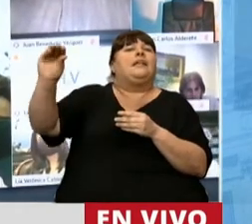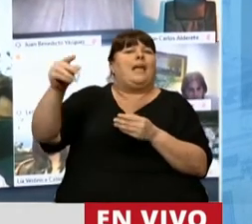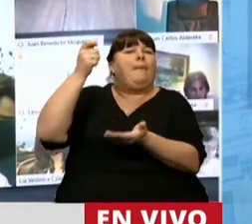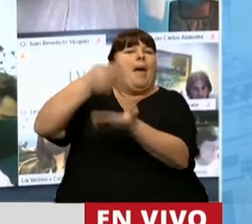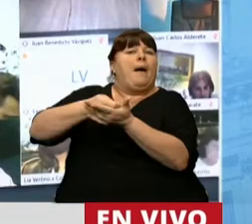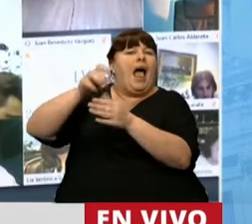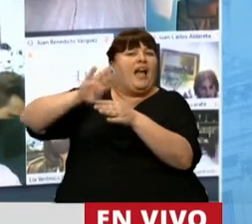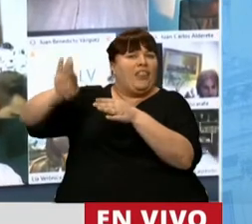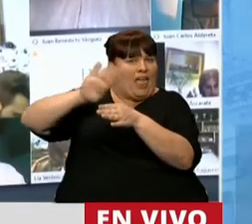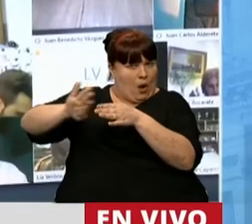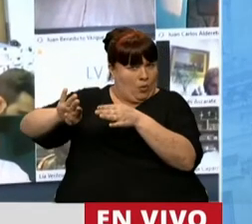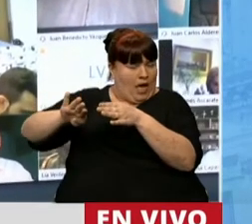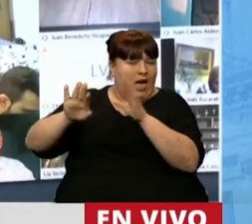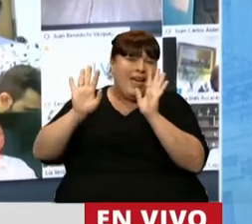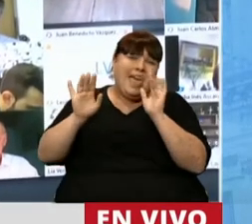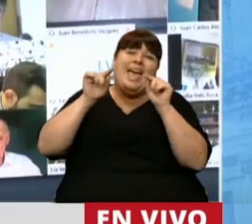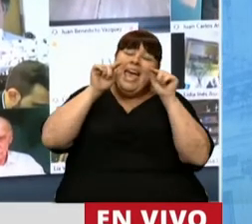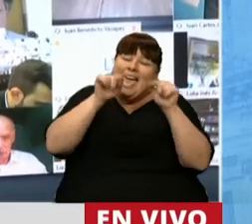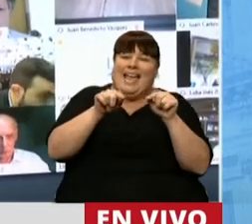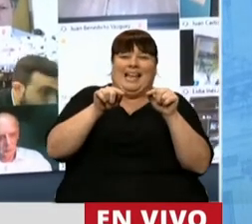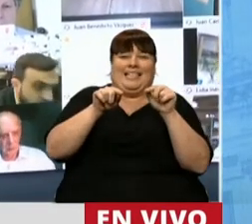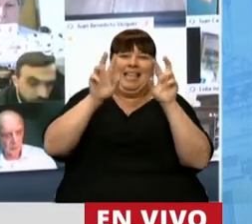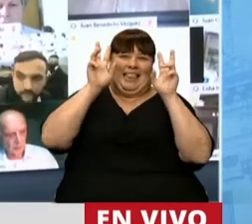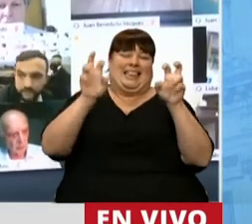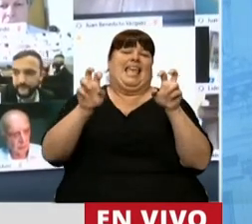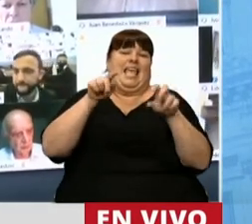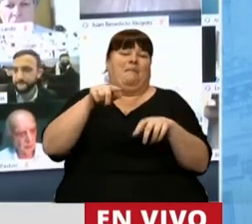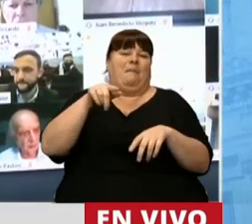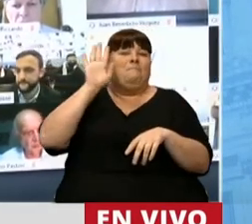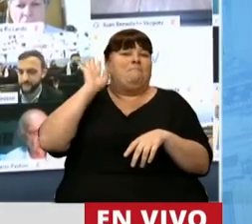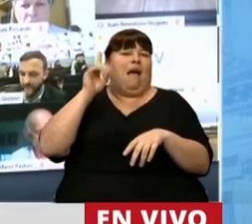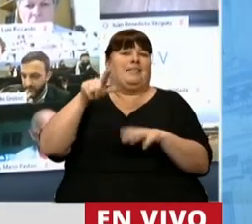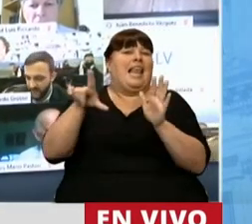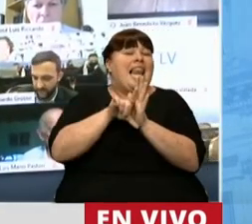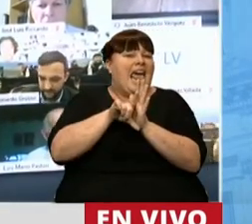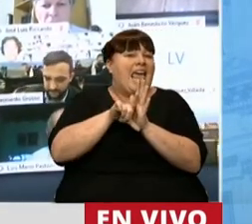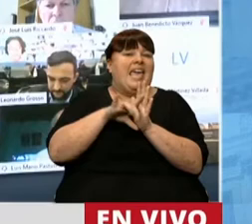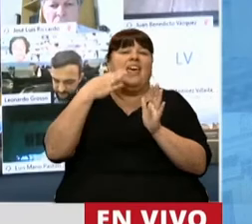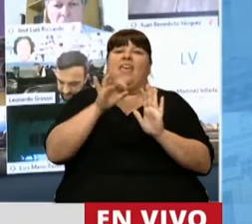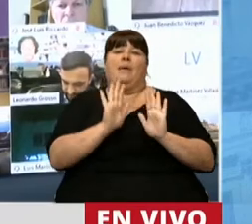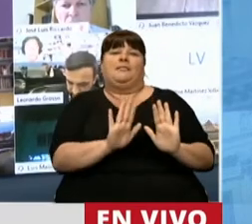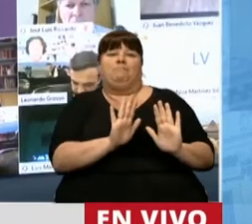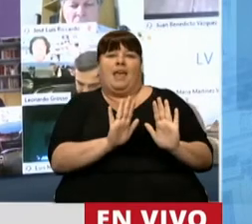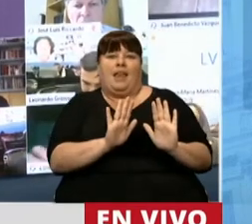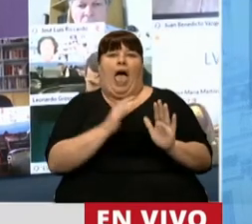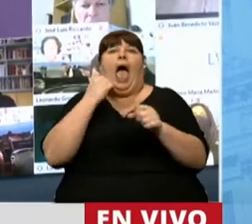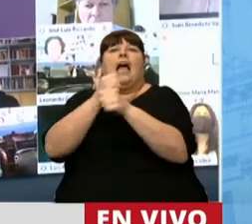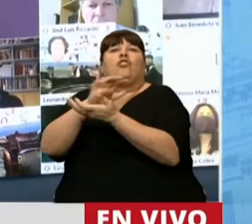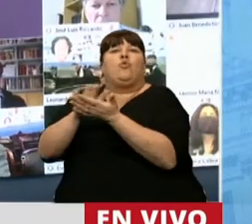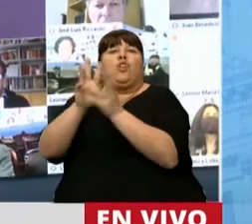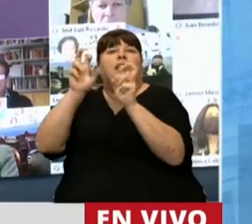a pagar esa deuda. Tal vez ese haya sido uno de los motivos por el cual esta ley tuvo que esperar un poquitito.